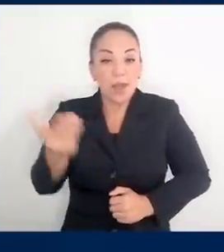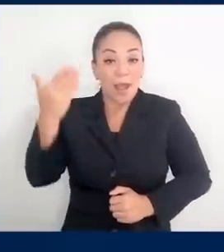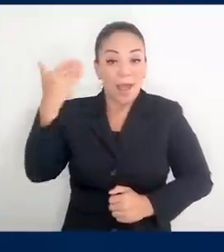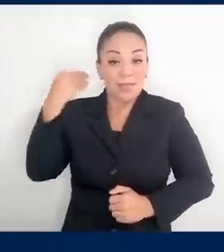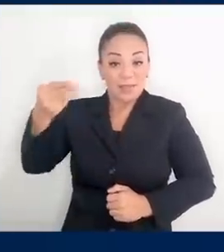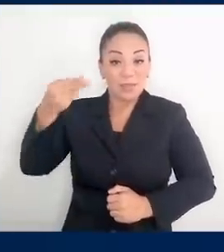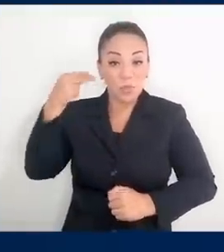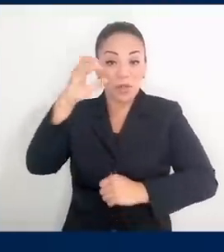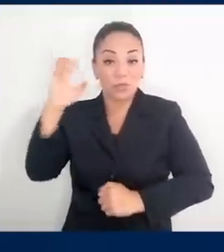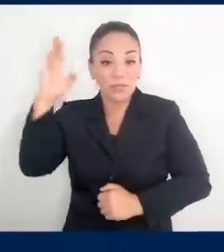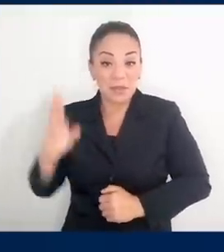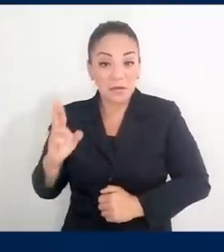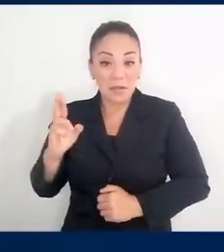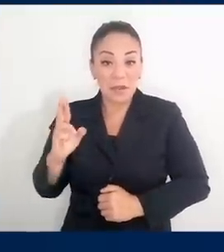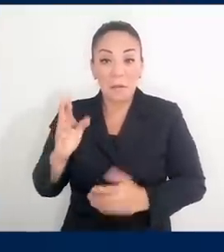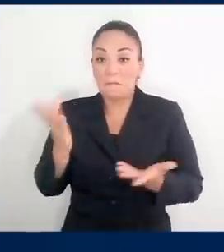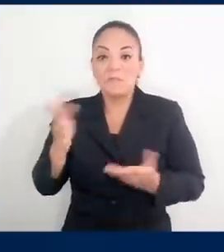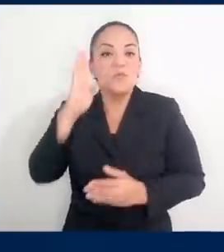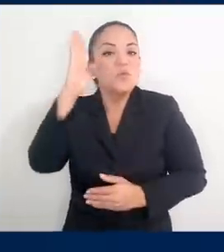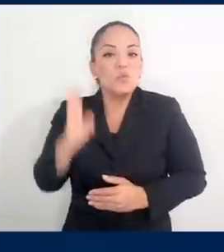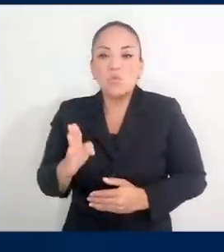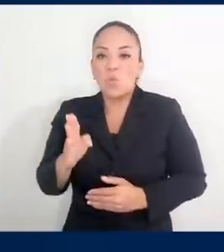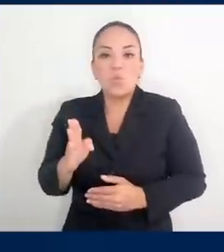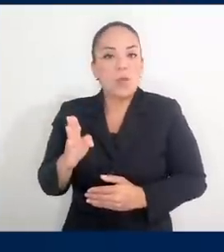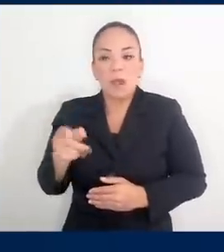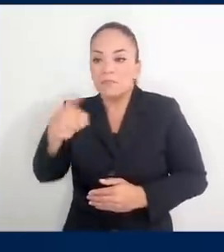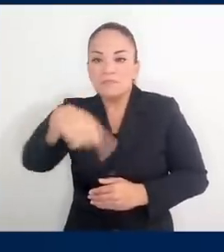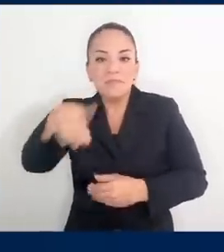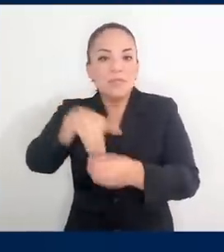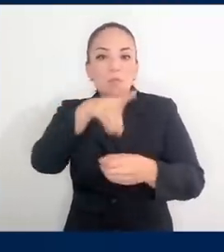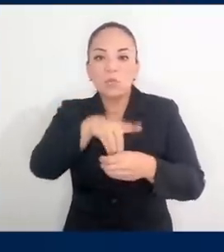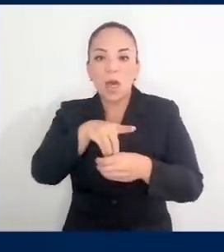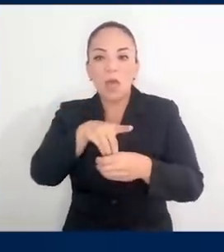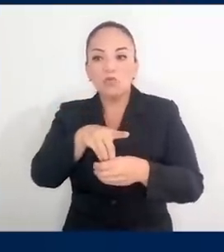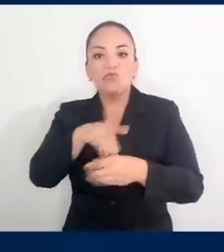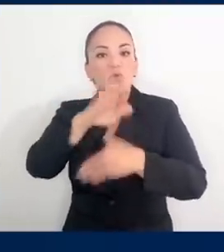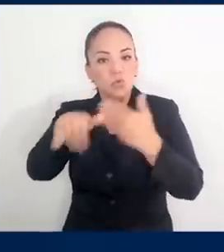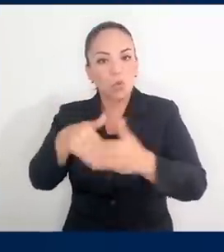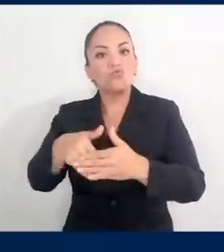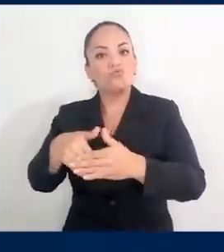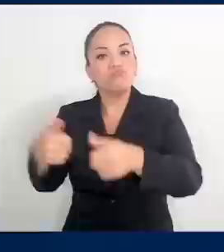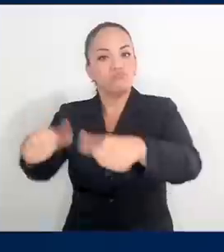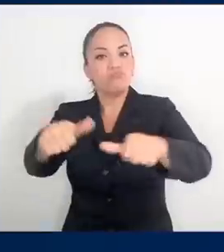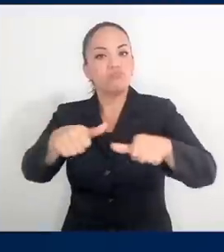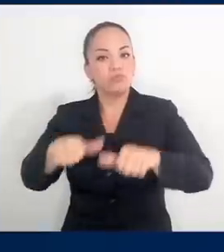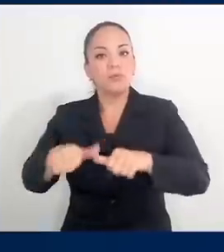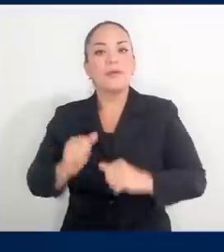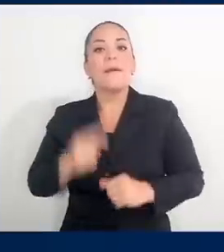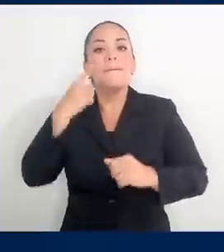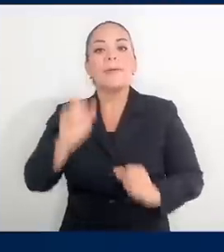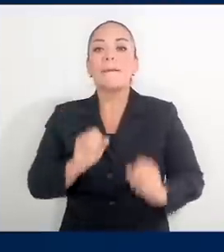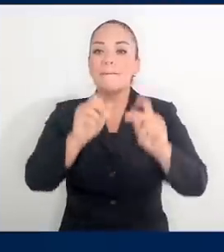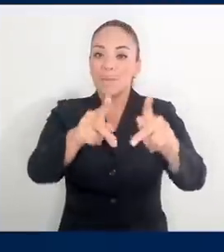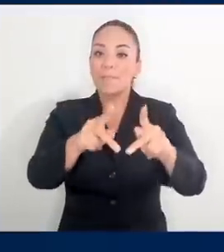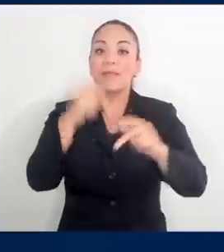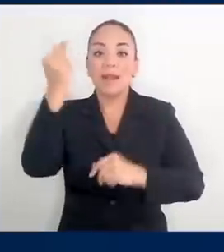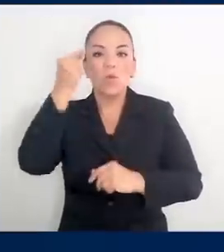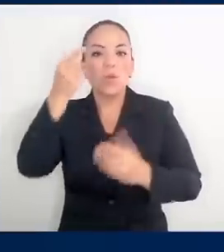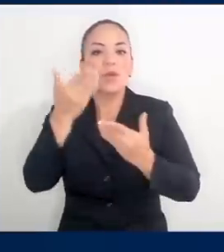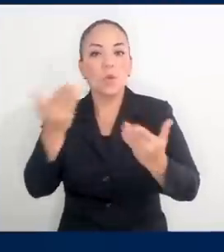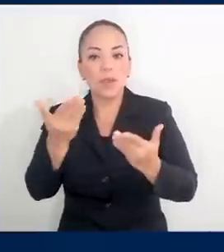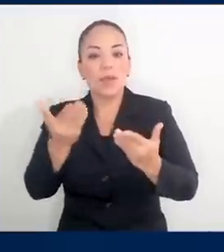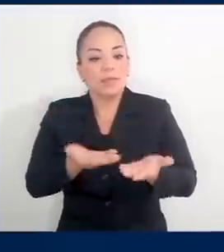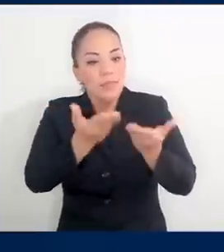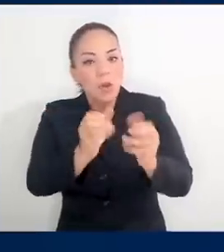historia de Costa Rica, hasta donde yo sé, hubo unanimidad para permitirle al gobierno no estrujarlo a